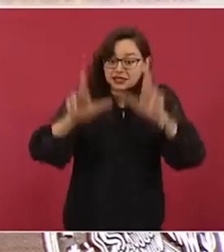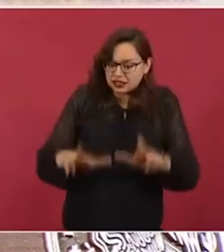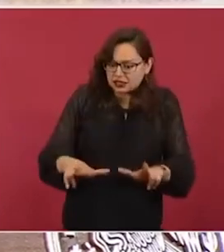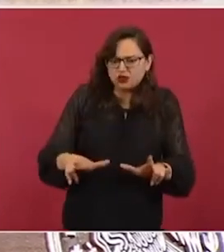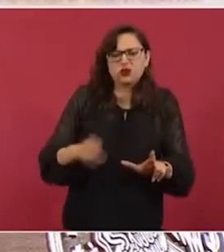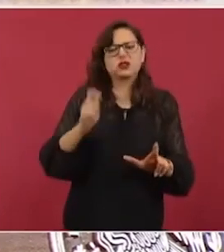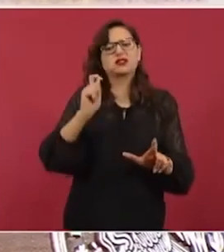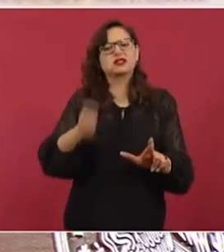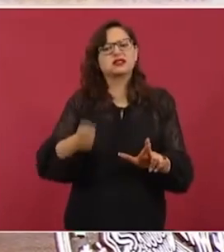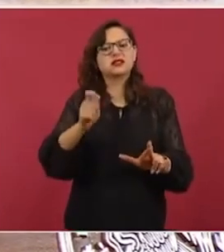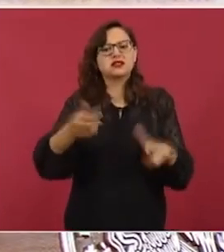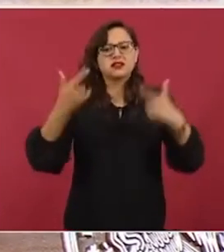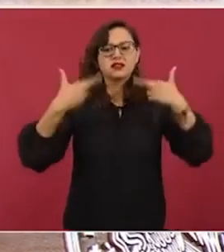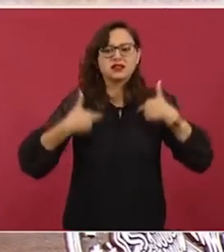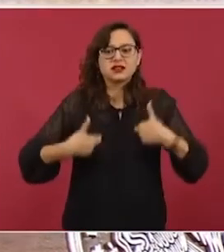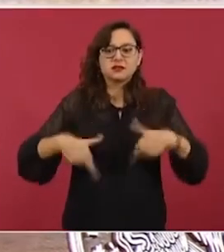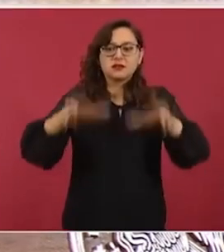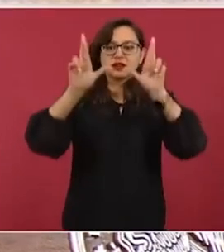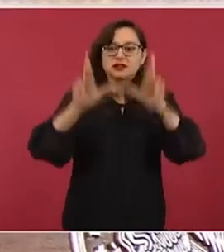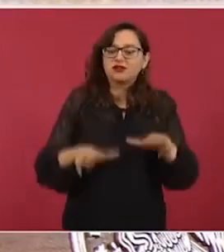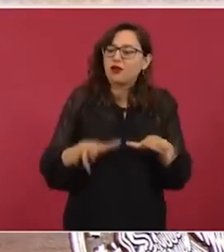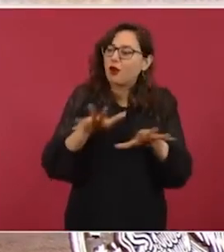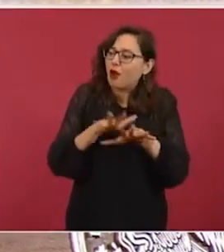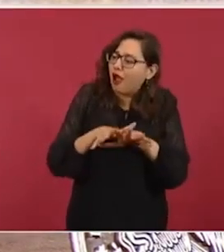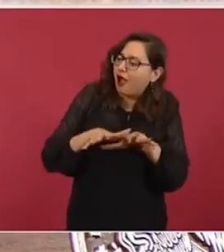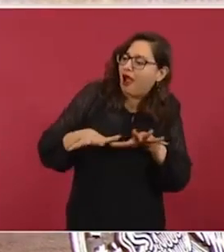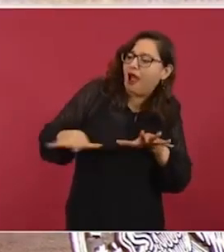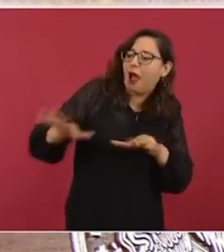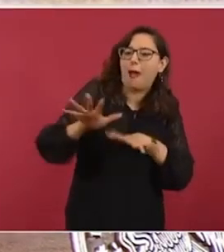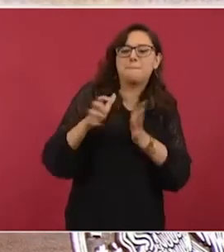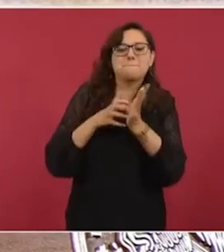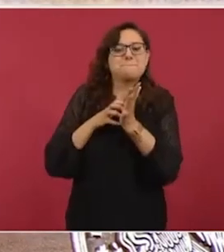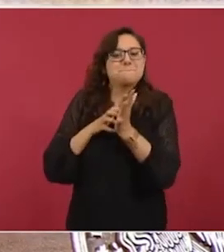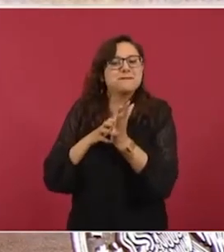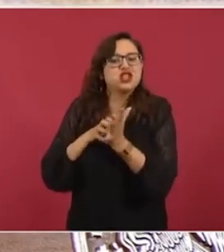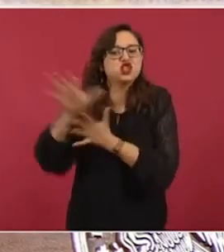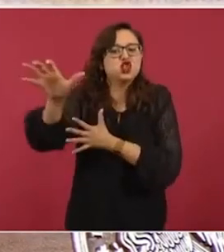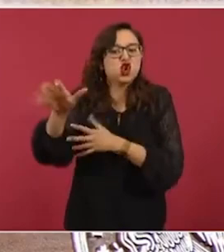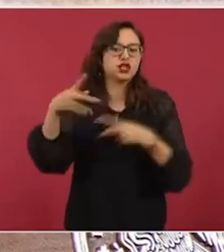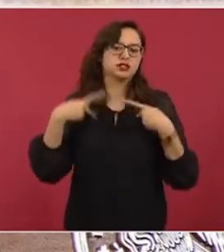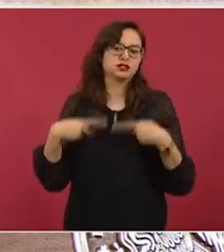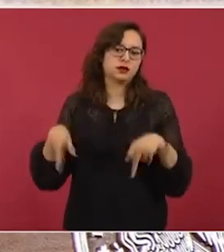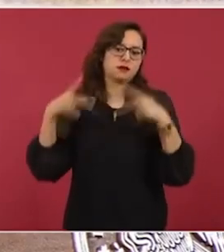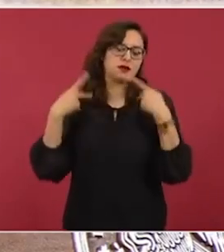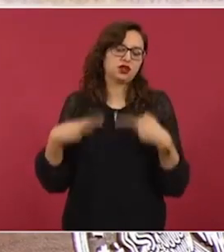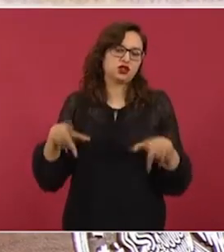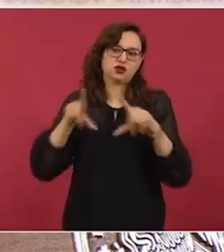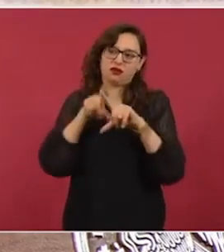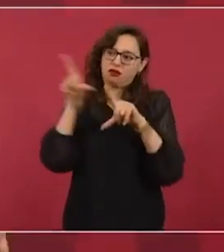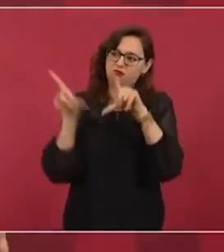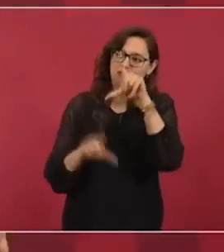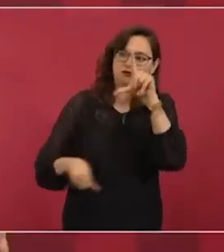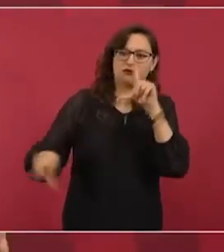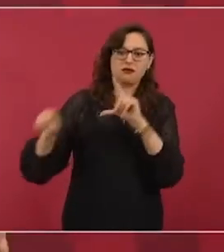junto con millones de mexicanos un proceso de transformación,